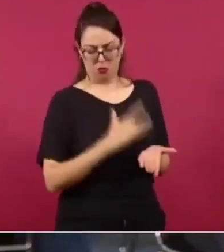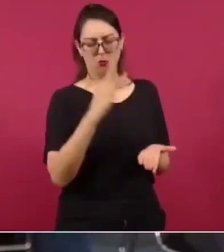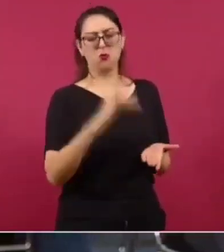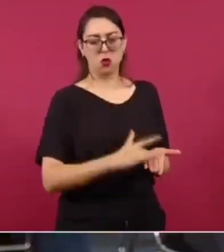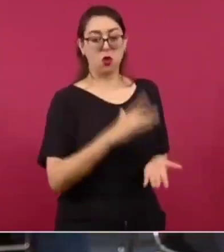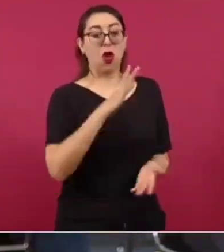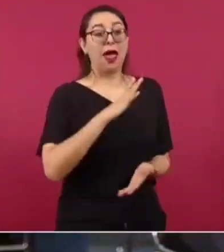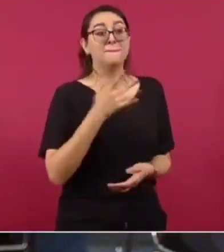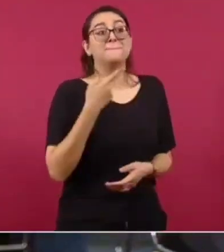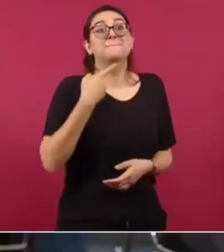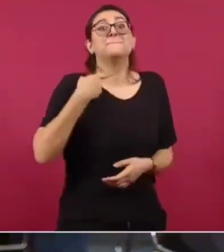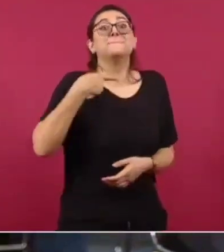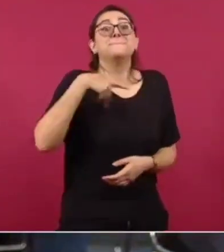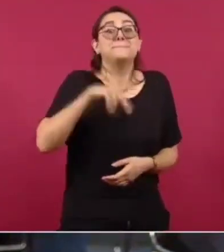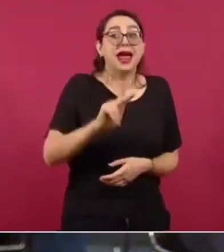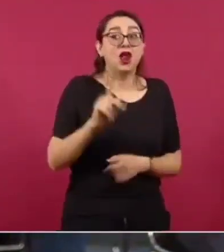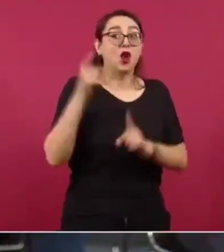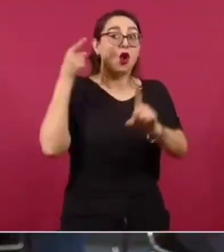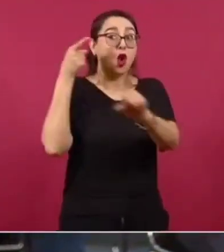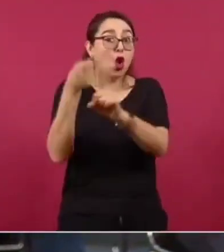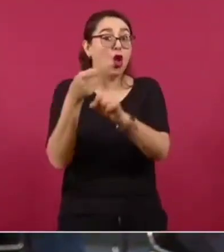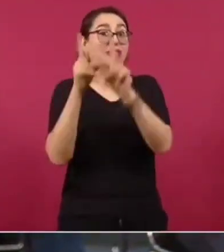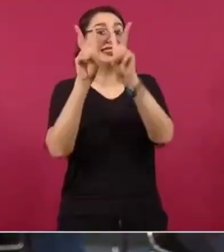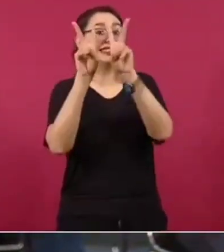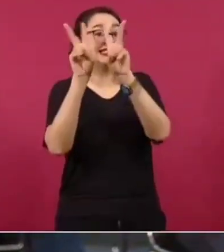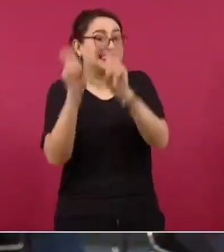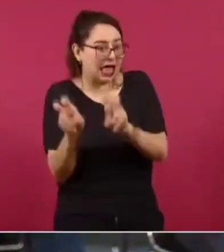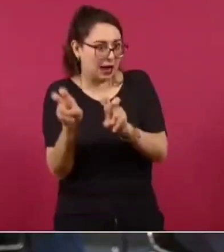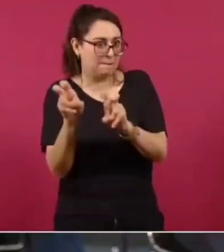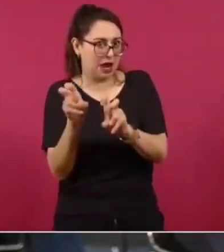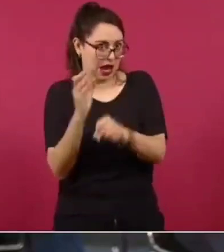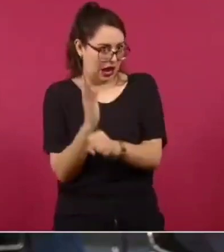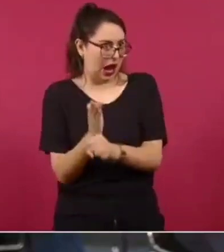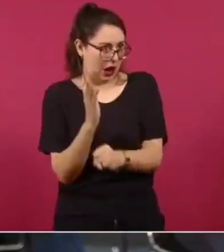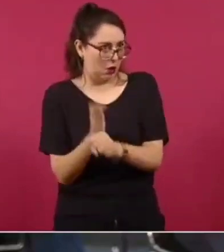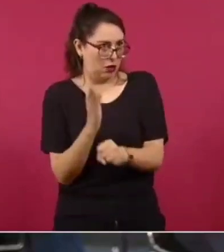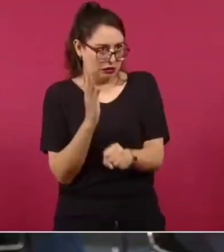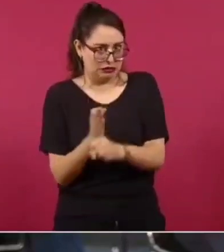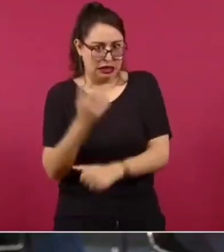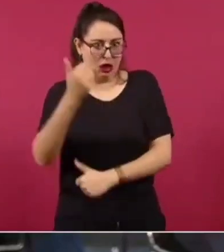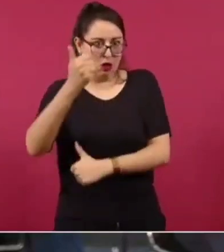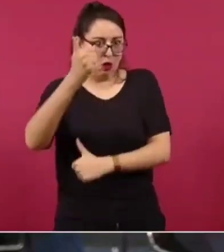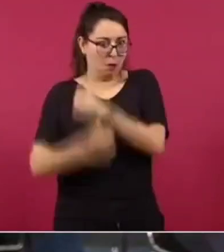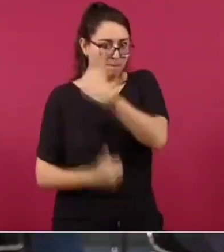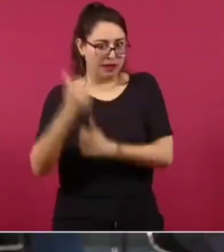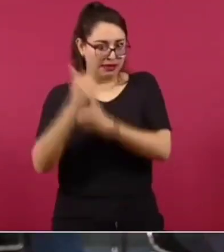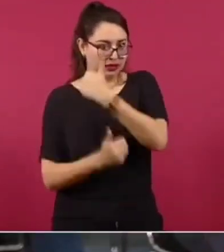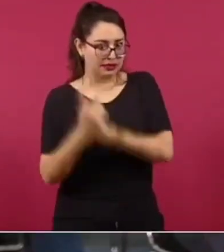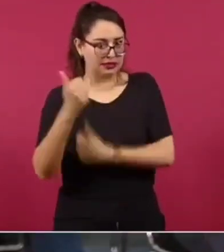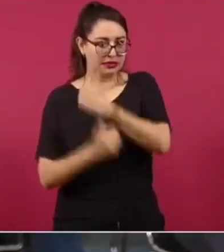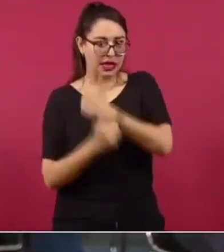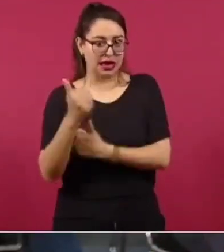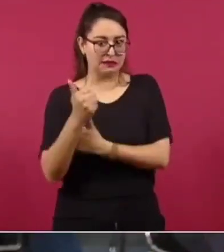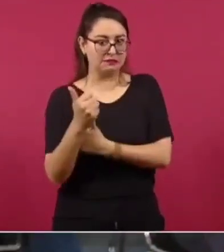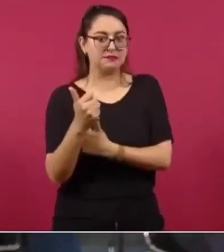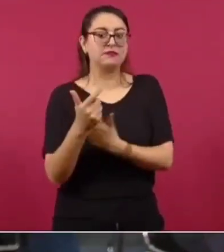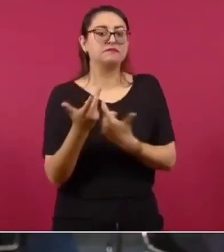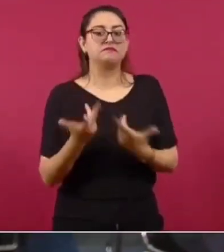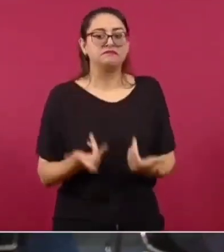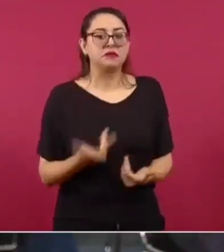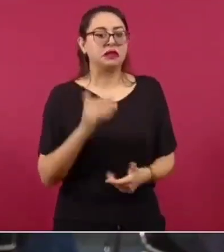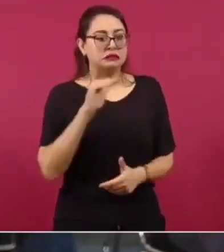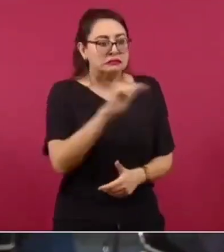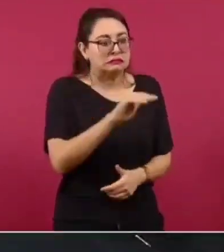para lograr el oro, medallas, para lograr victorias para México, pues sí en algunos momentos se